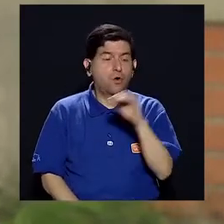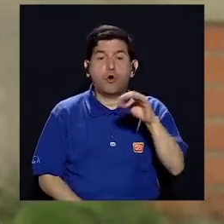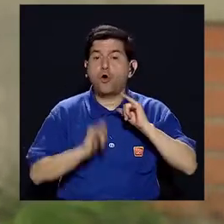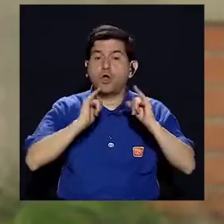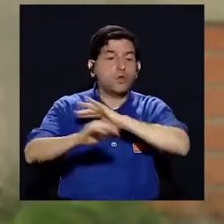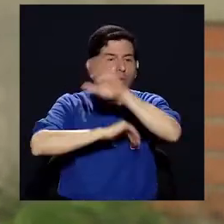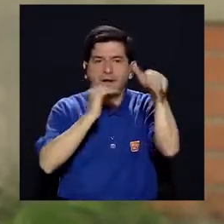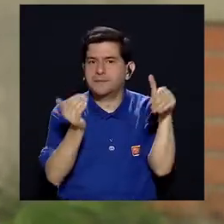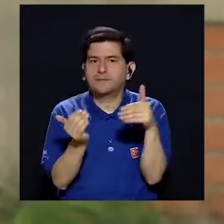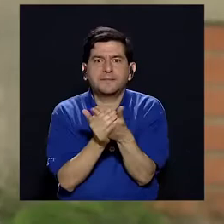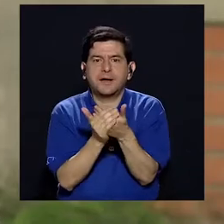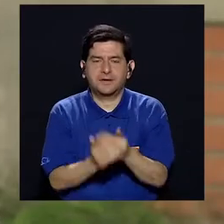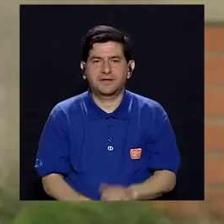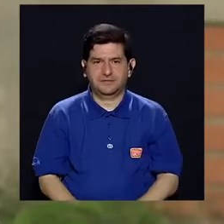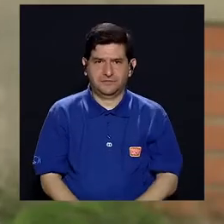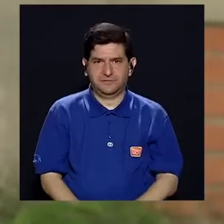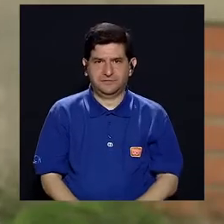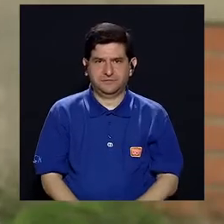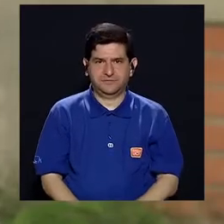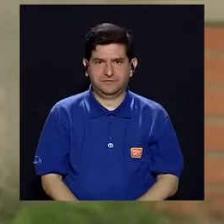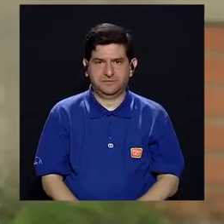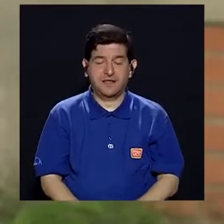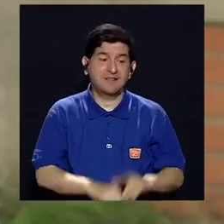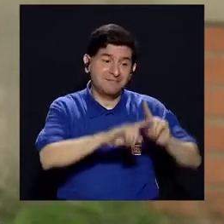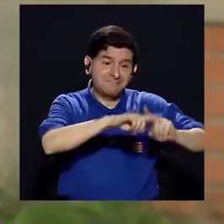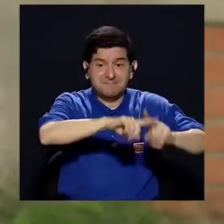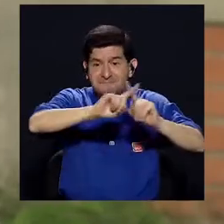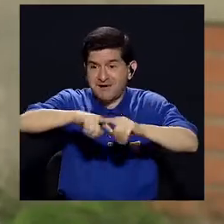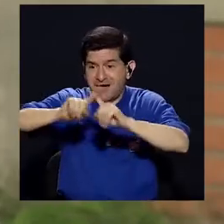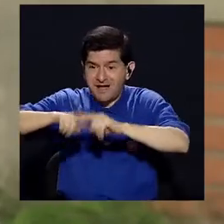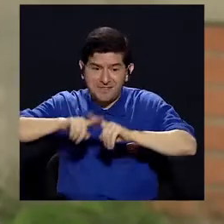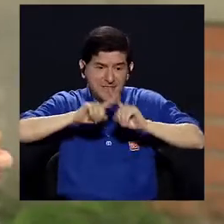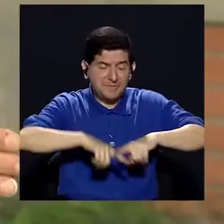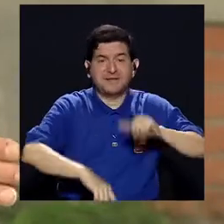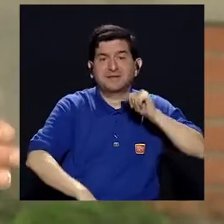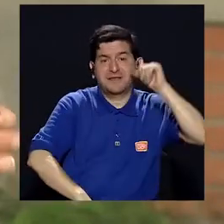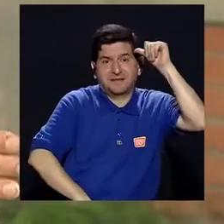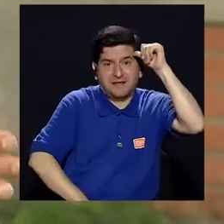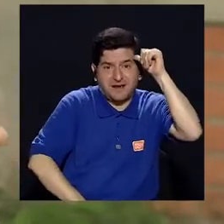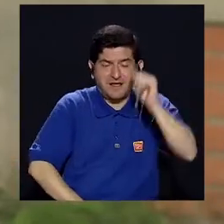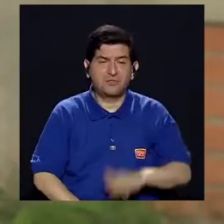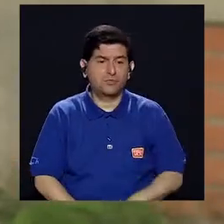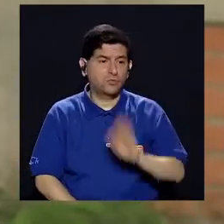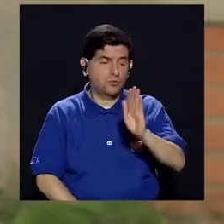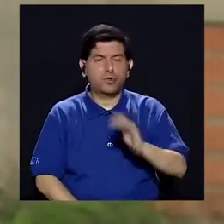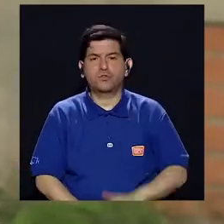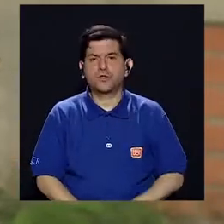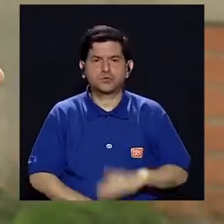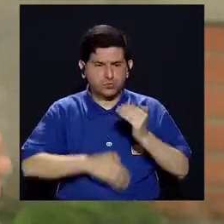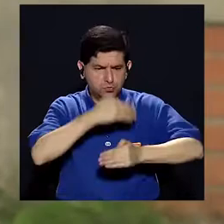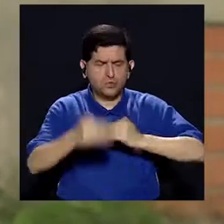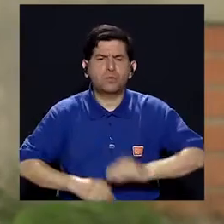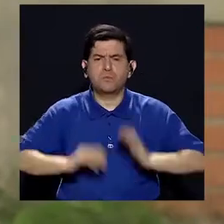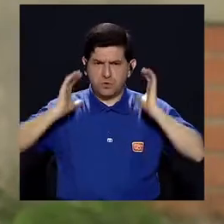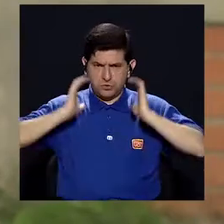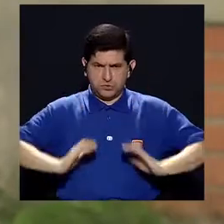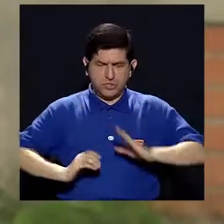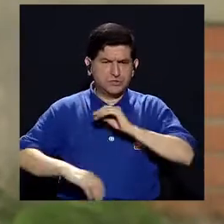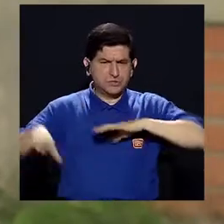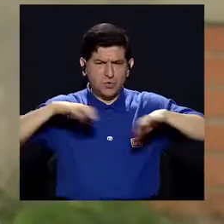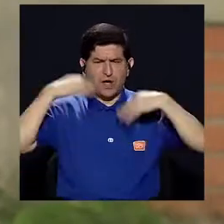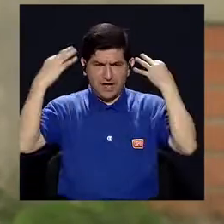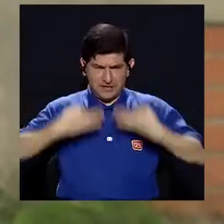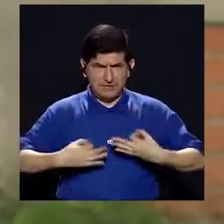de cantidad, sino que depende de los adultos de su metabolismo y